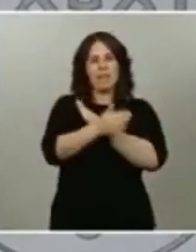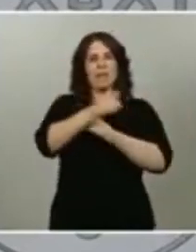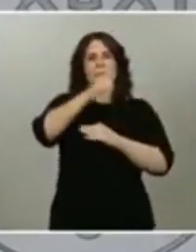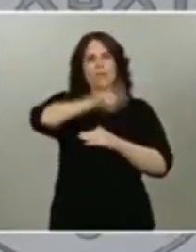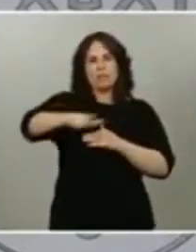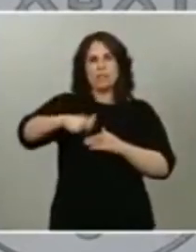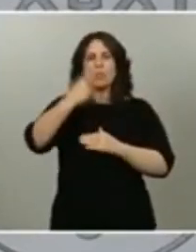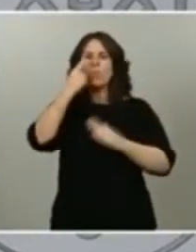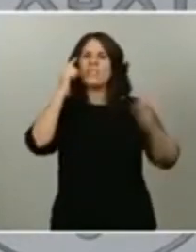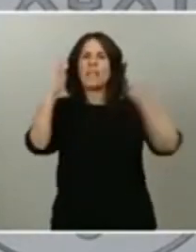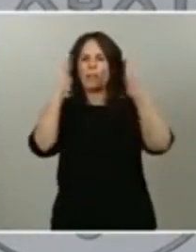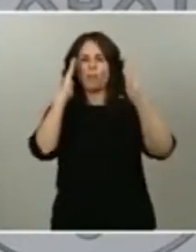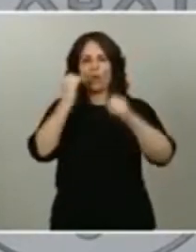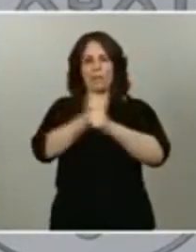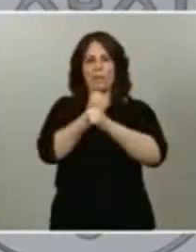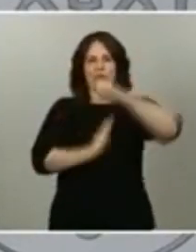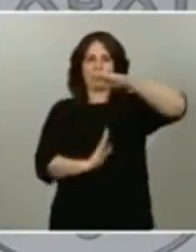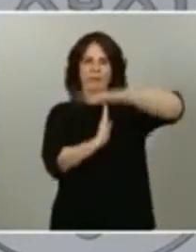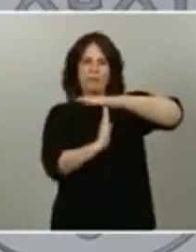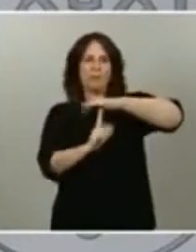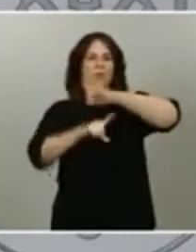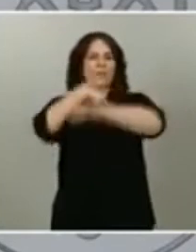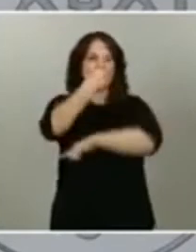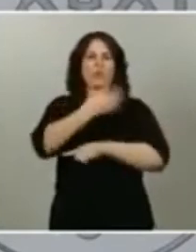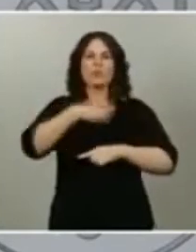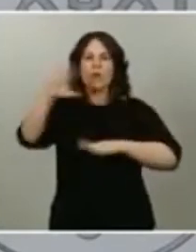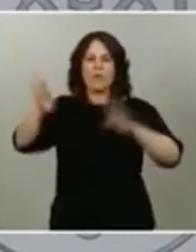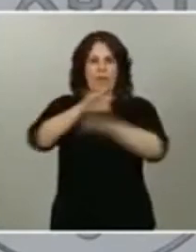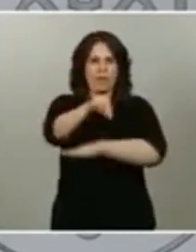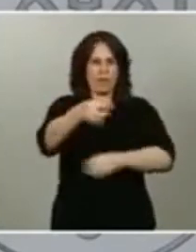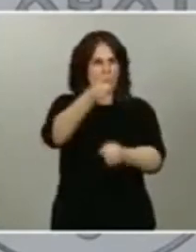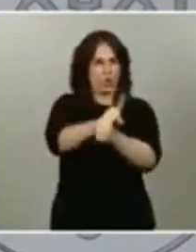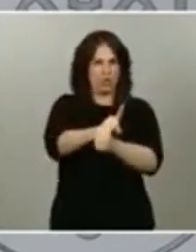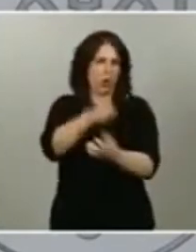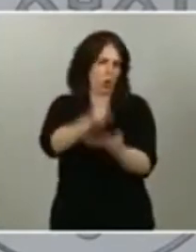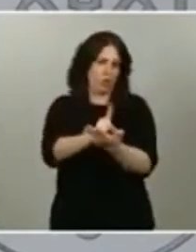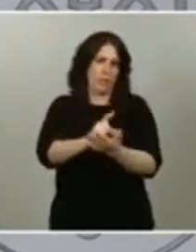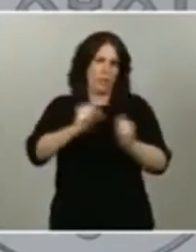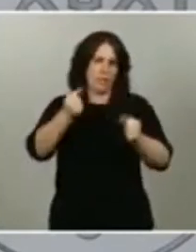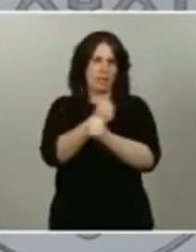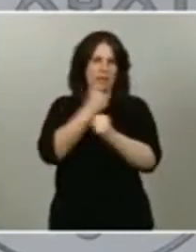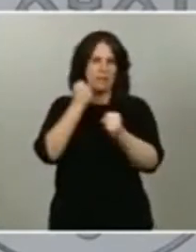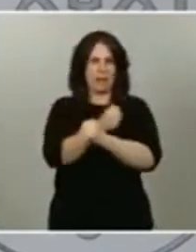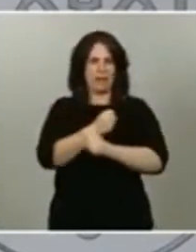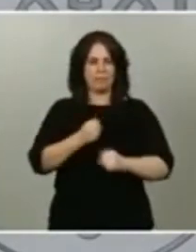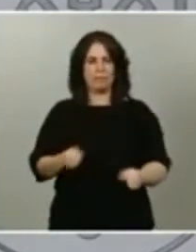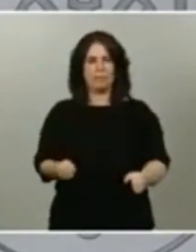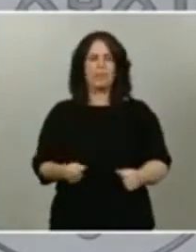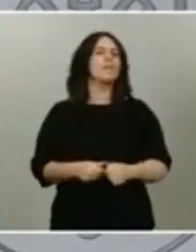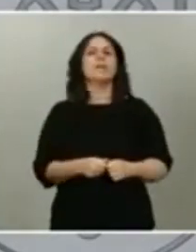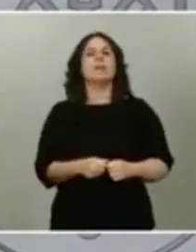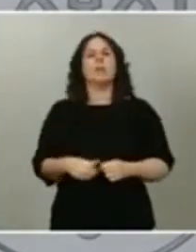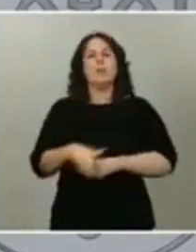después se puedan reincorporar y entiendo que todas las cuestiones que por lo menos a mí me ha trasladado el ministro Ávalo entiendo que están